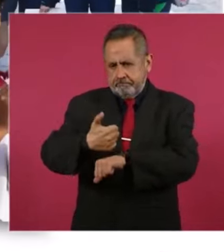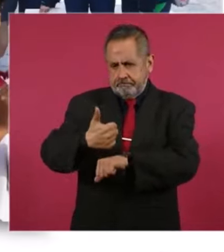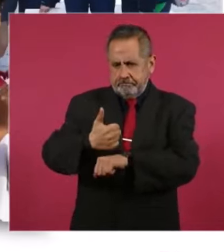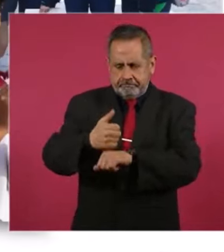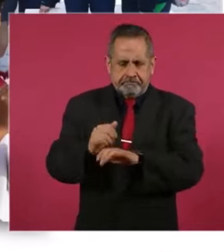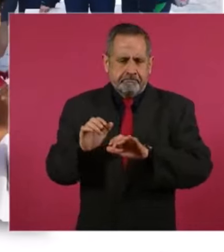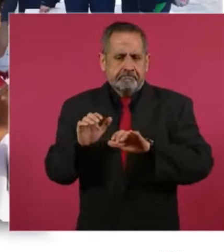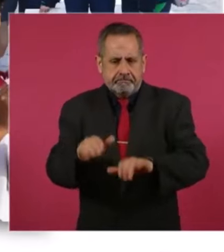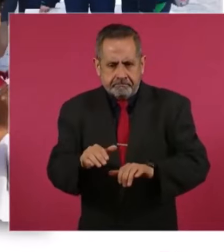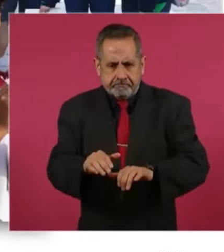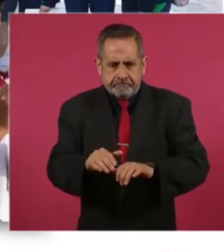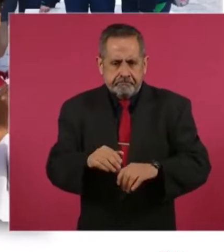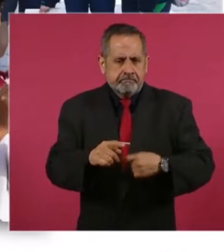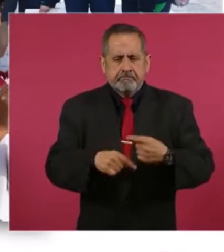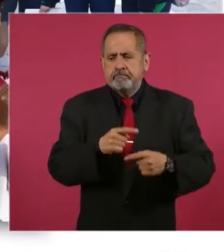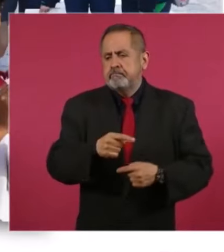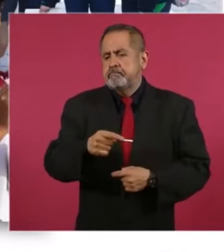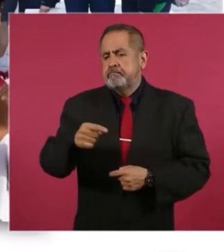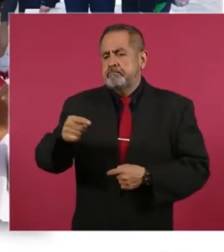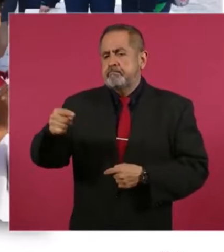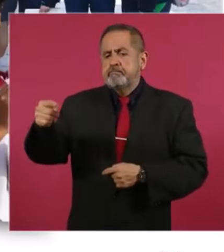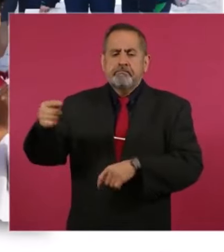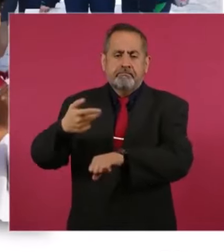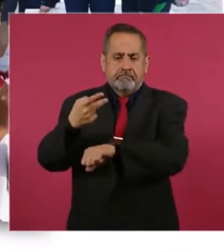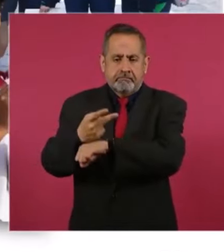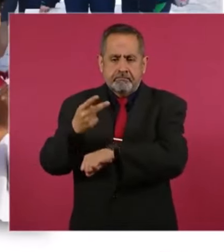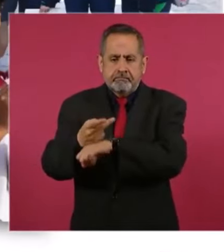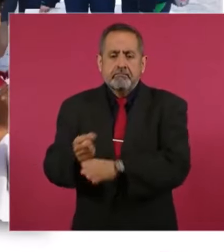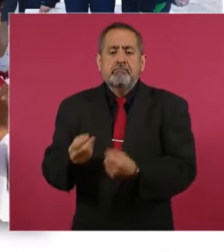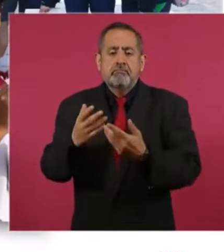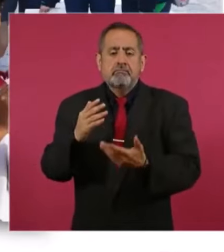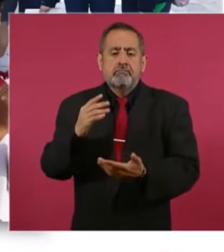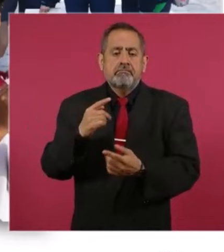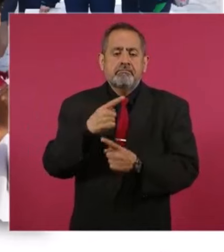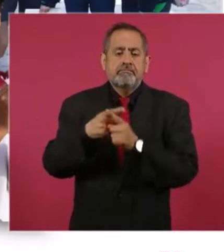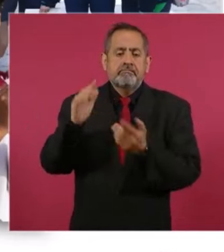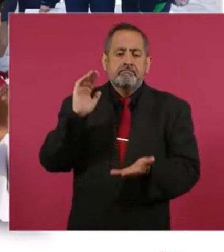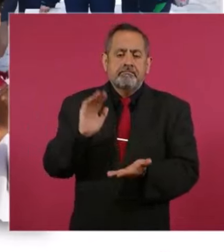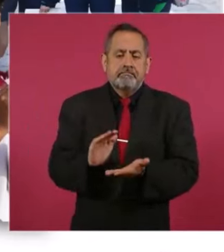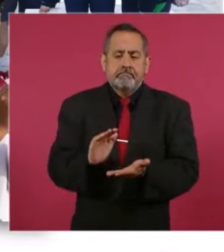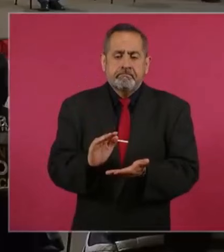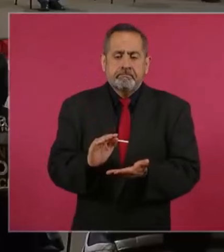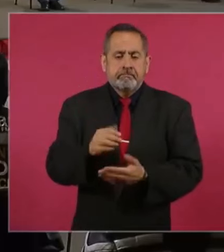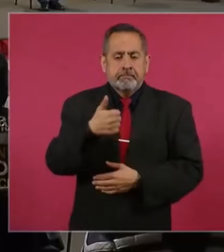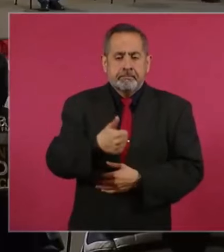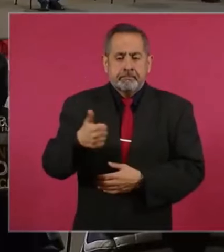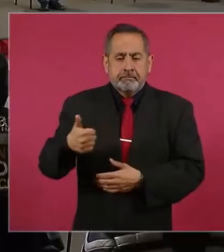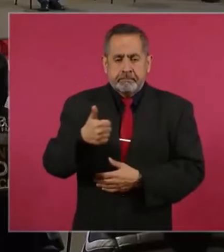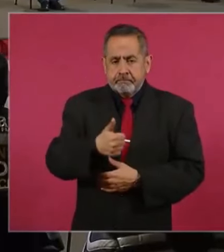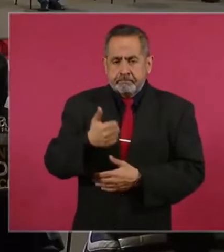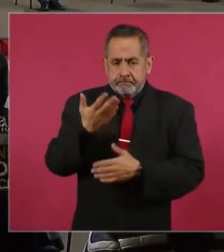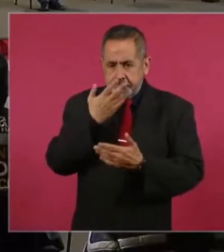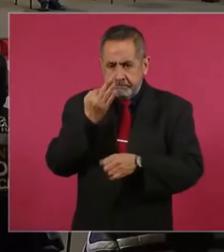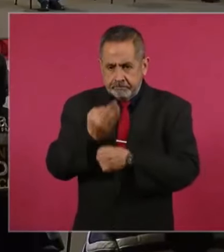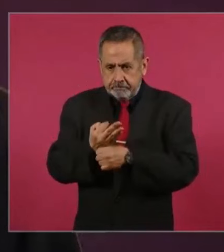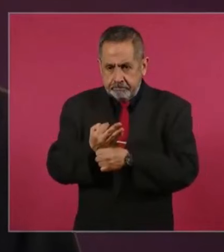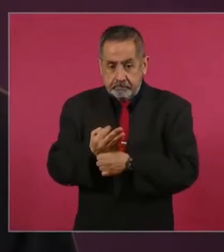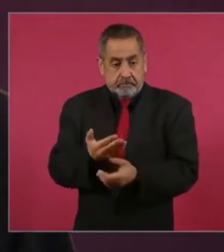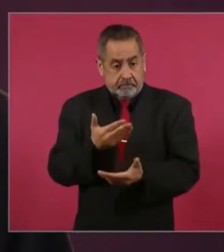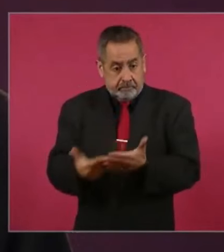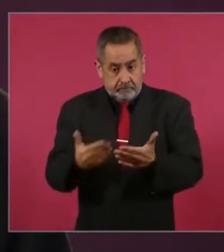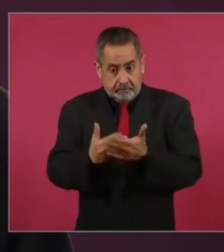llegaban a educación media superior solamente 66 estudiantes. Hoy llegan